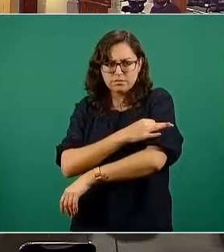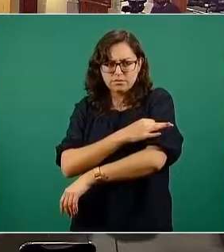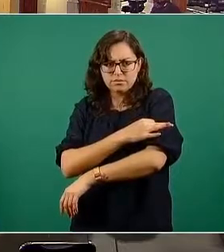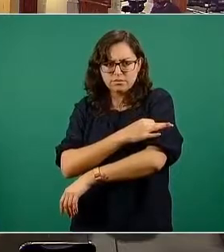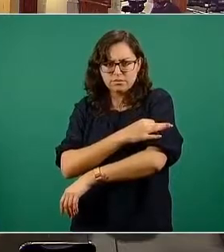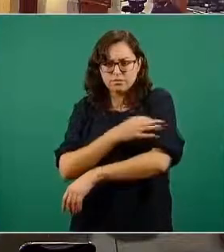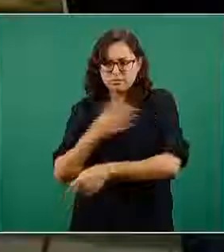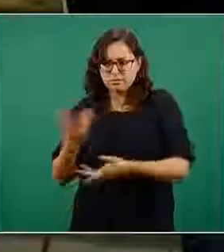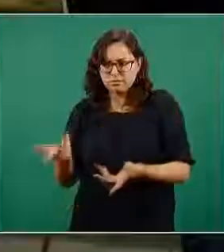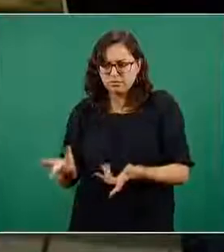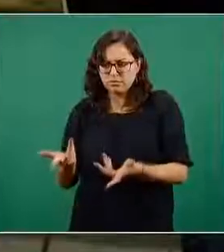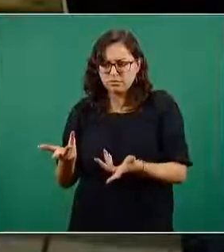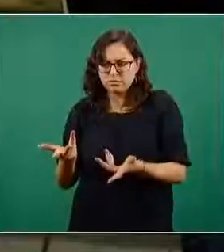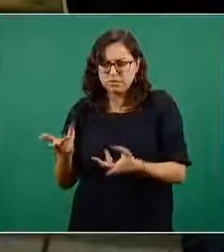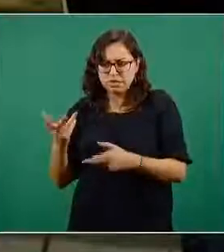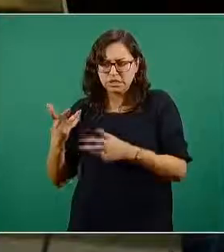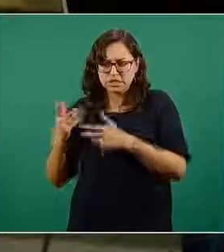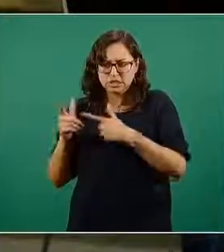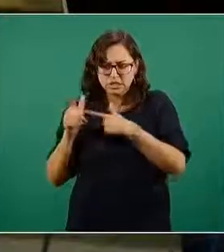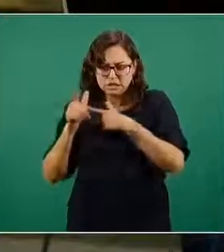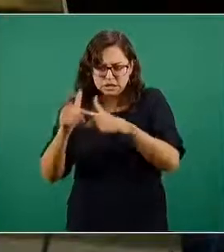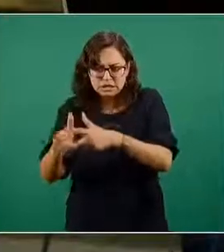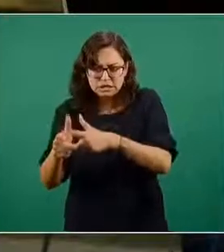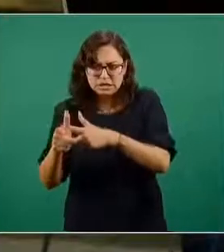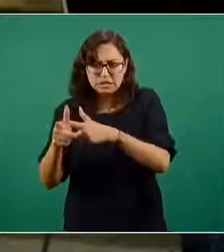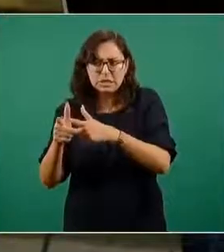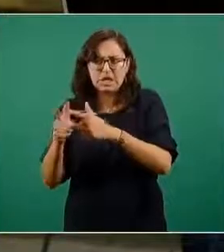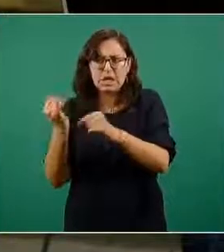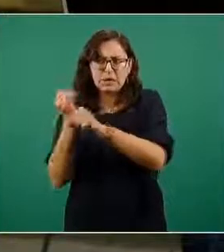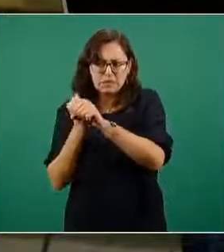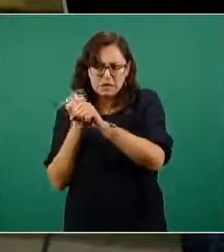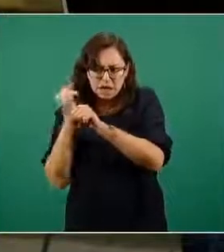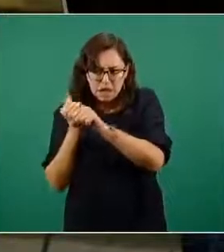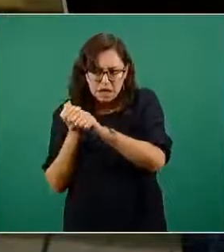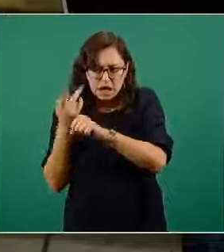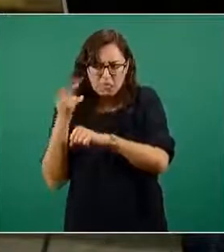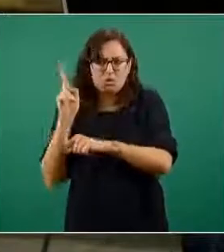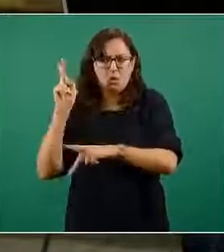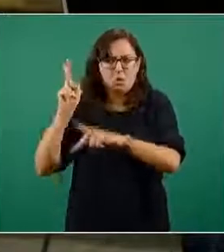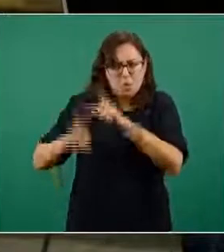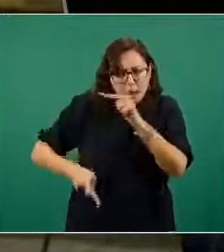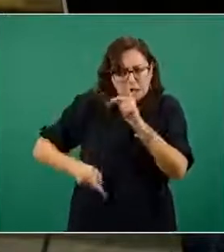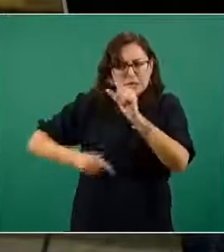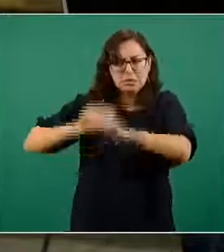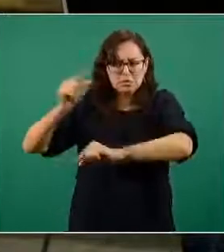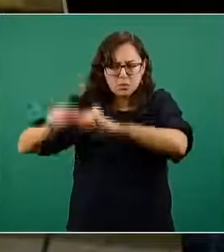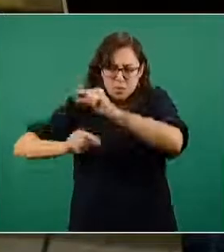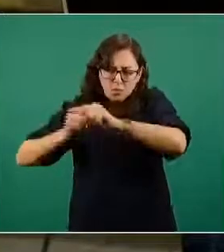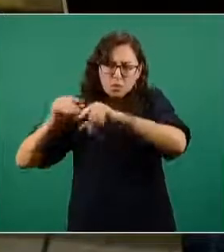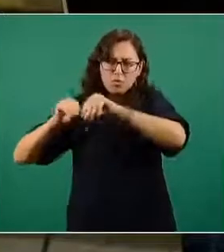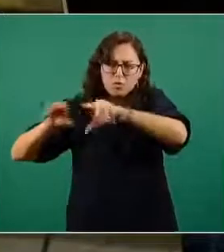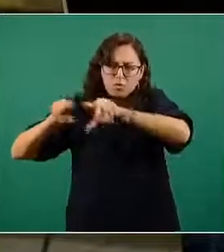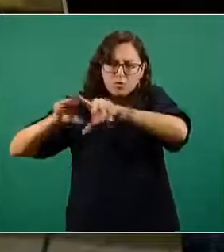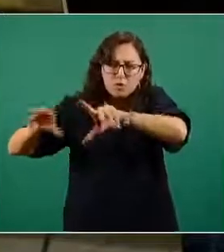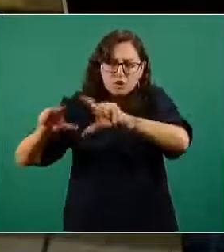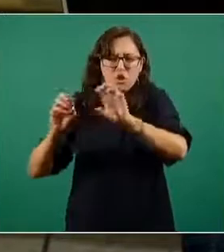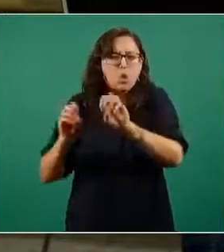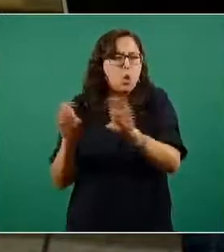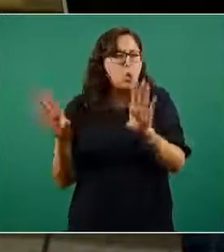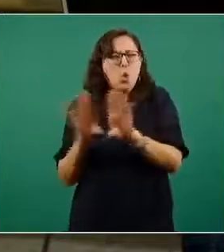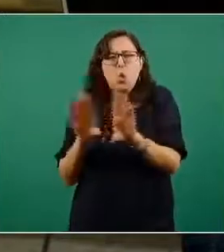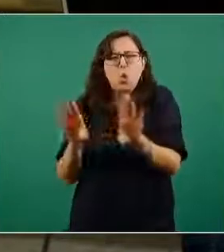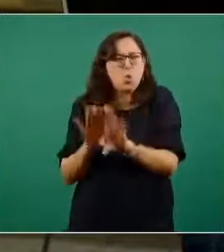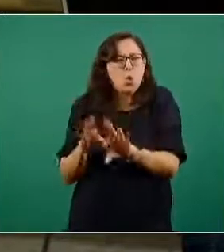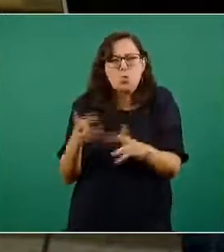publican o qué pasaría al respecto ahí a lo mejor esto pudiera eventualmente ayudar un poquito más a la gente a